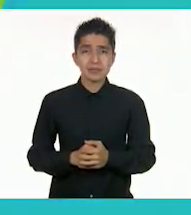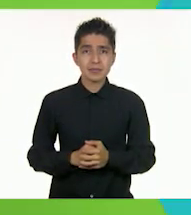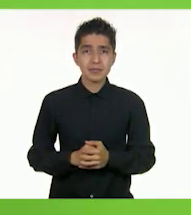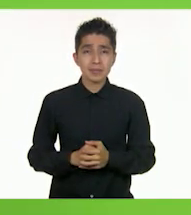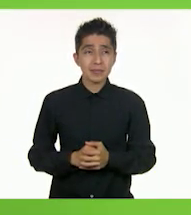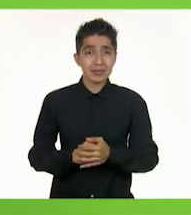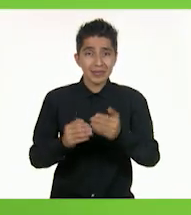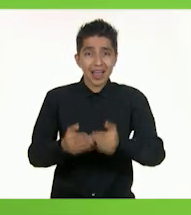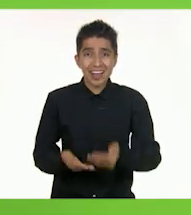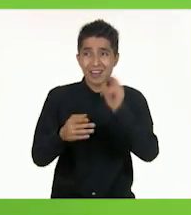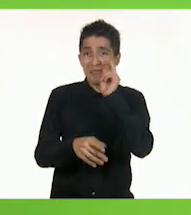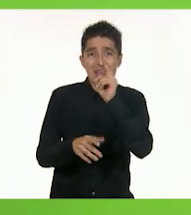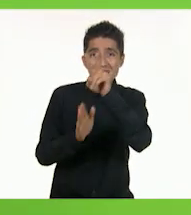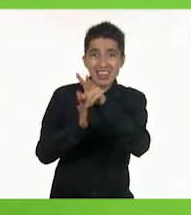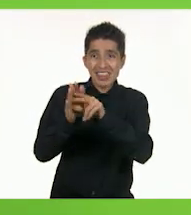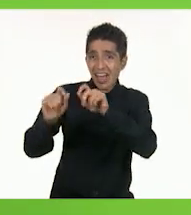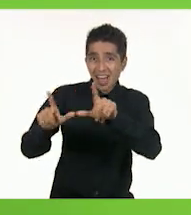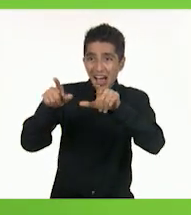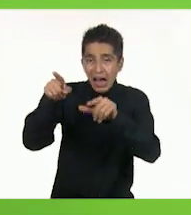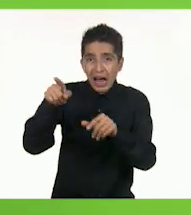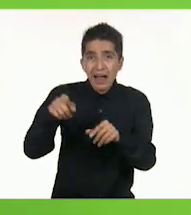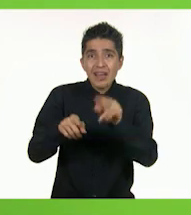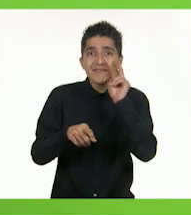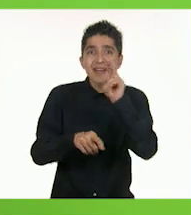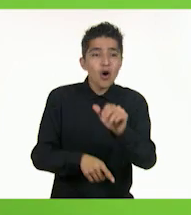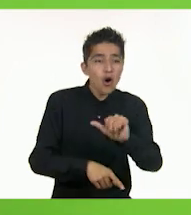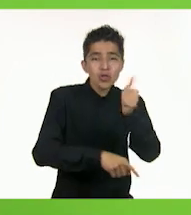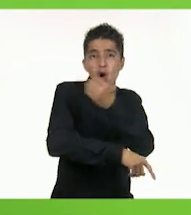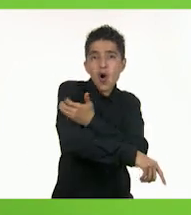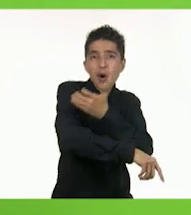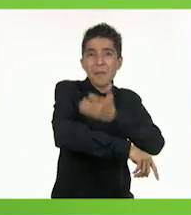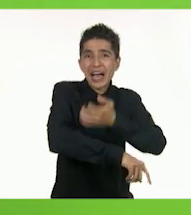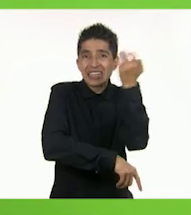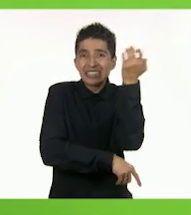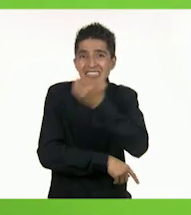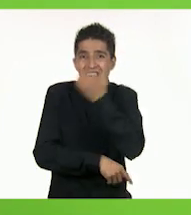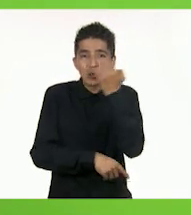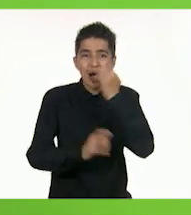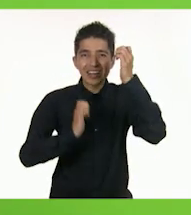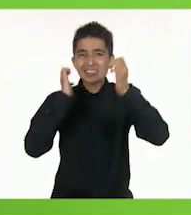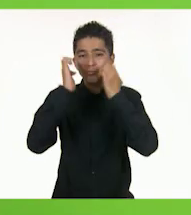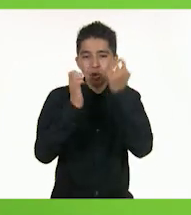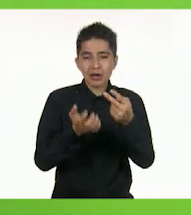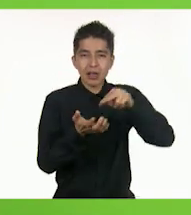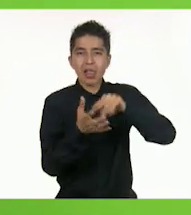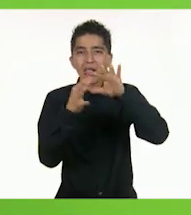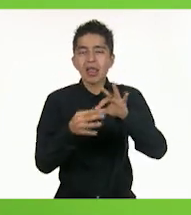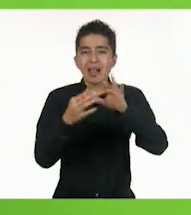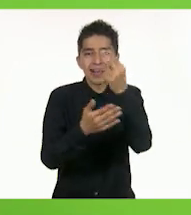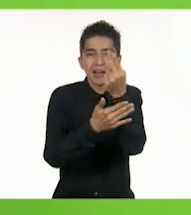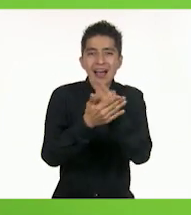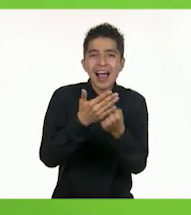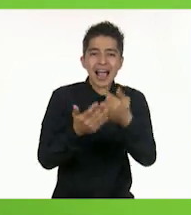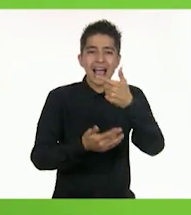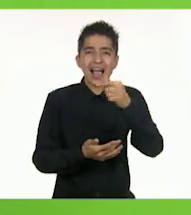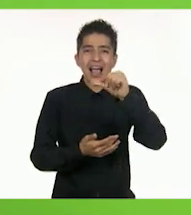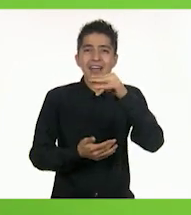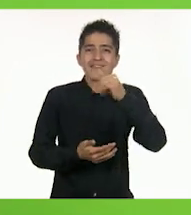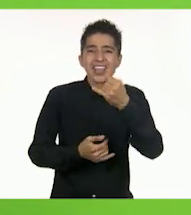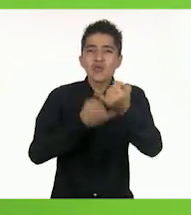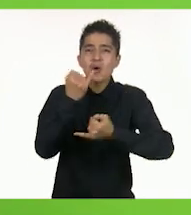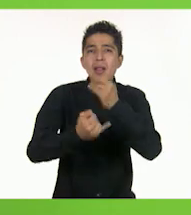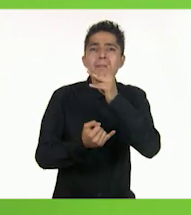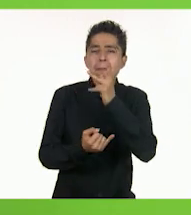En esta parte, vimos cómo otro compañero de la escuela, al exponer, dibujó a Gaby jugando con su